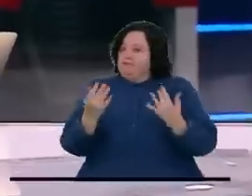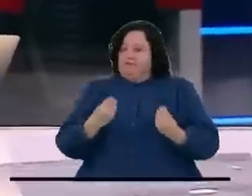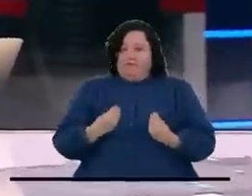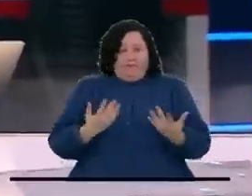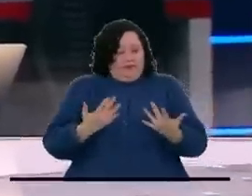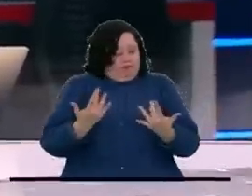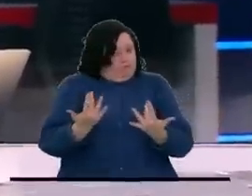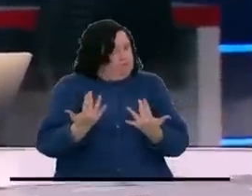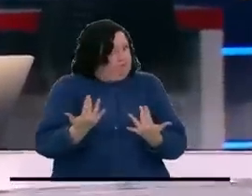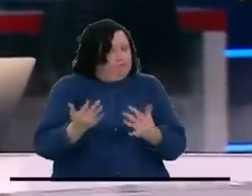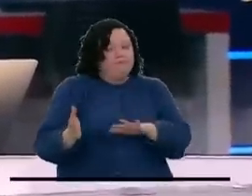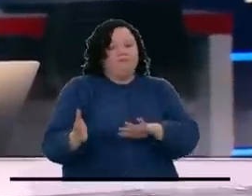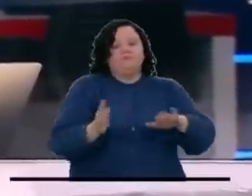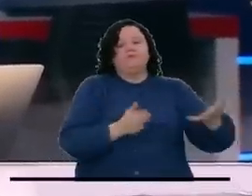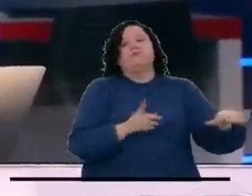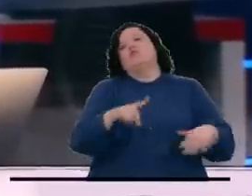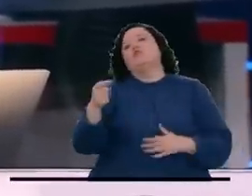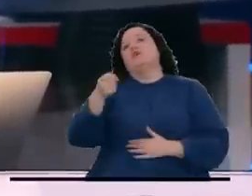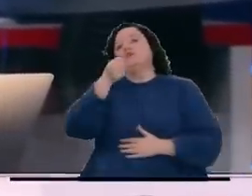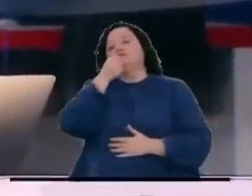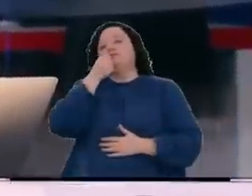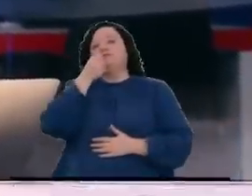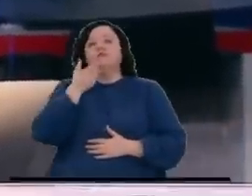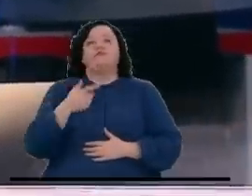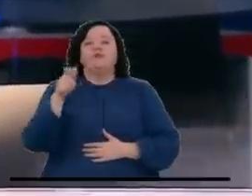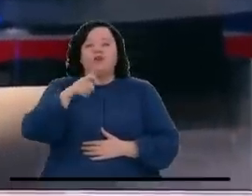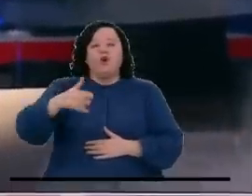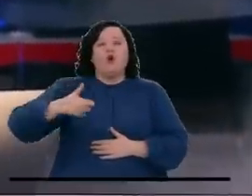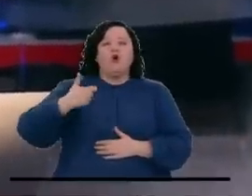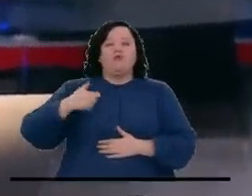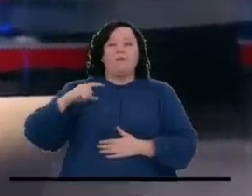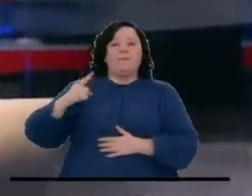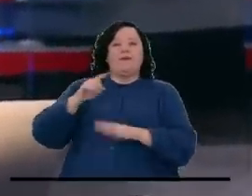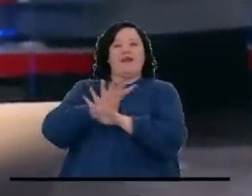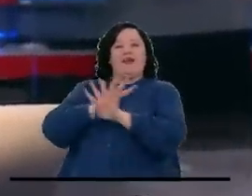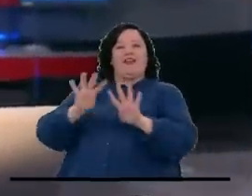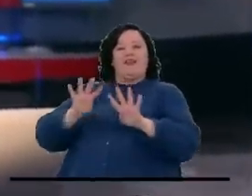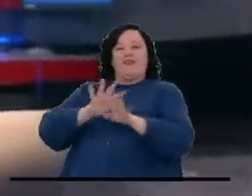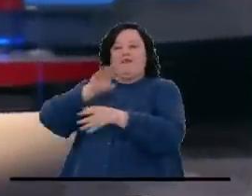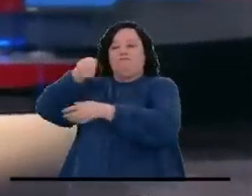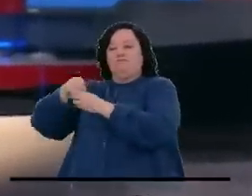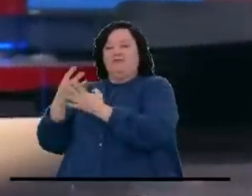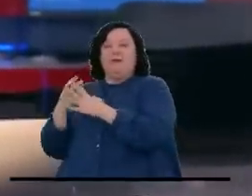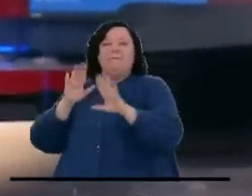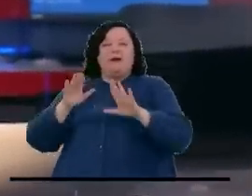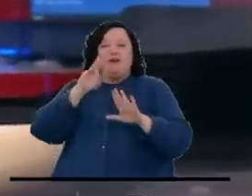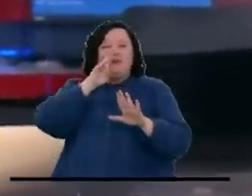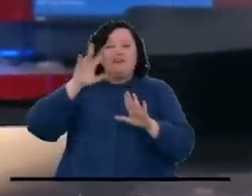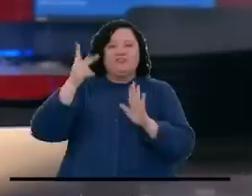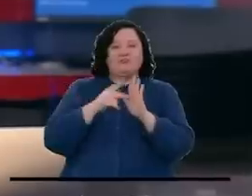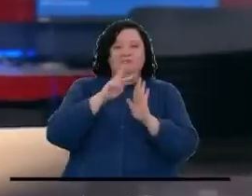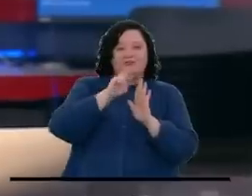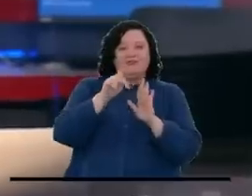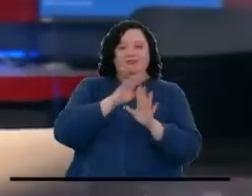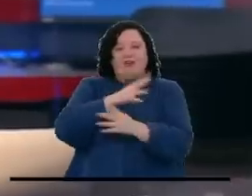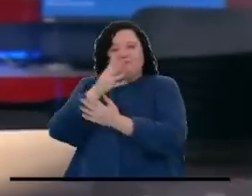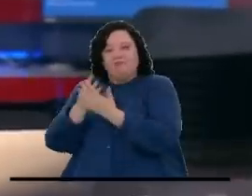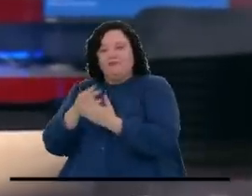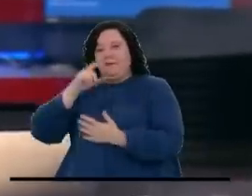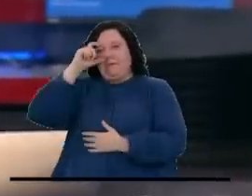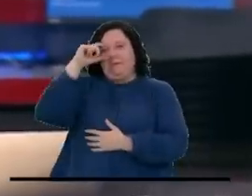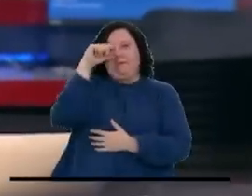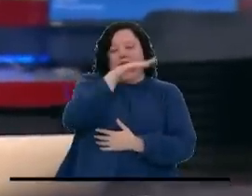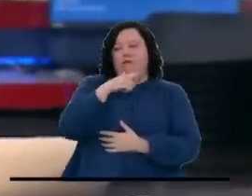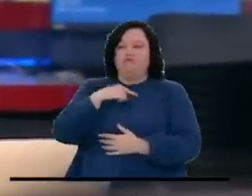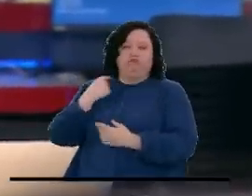En otras noticias, la fallida liberación de los jóvenes de la primera línea detenidos en el paro nacional de 2021, anunciada por el presidente